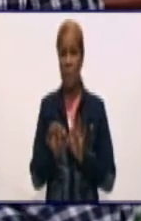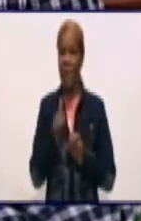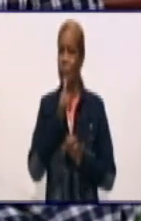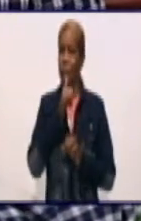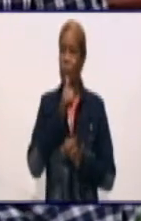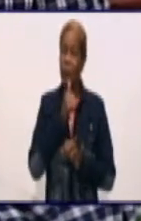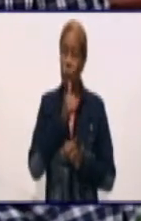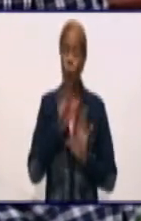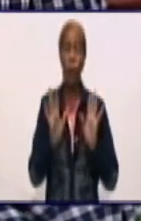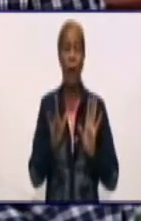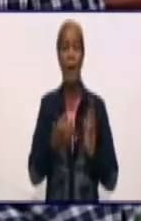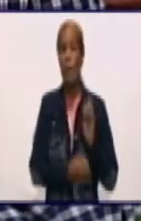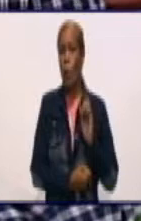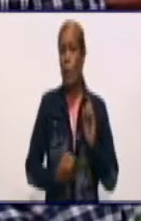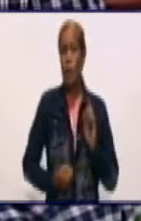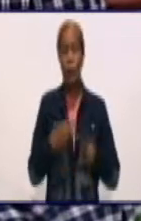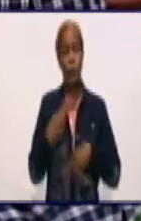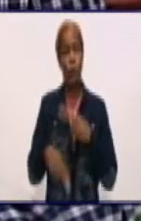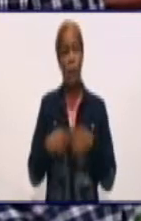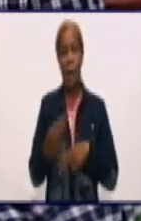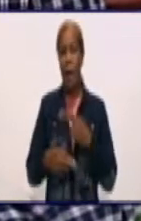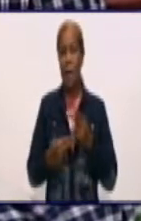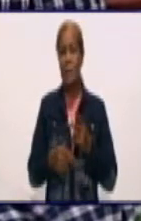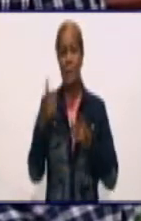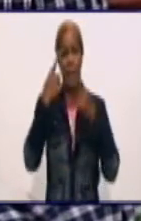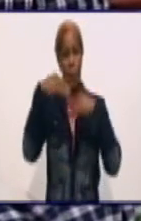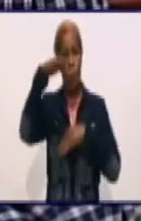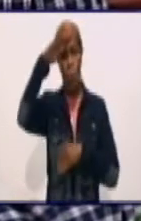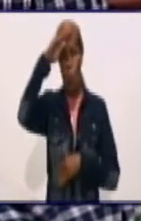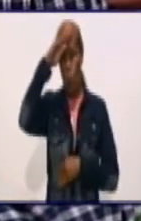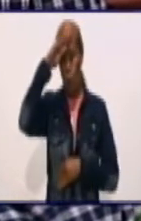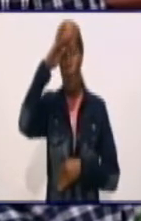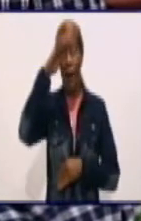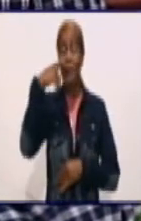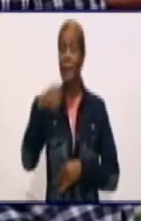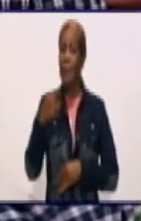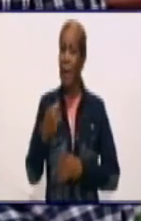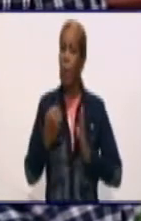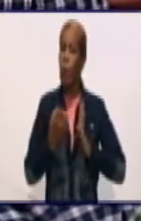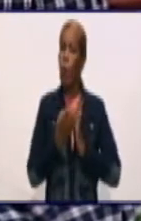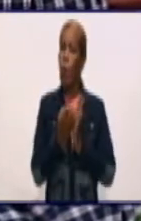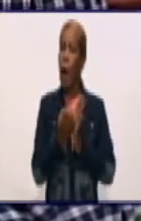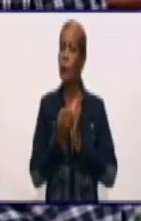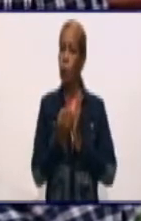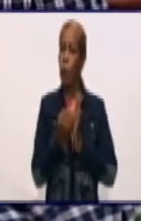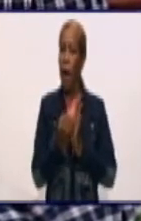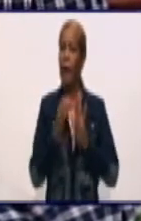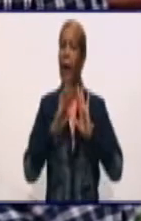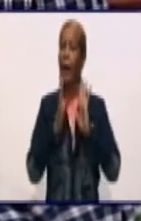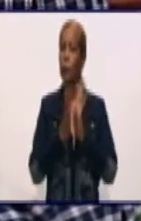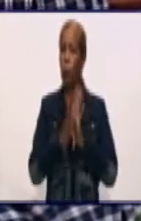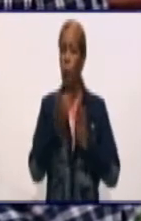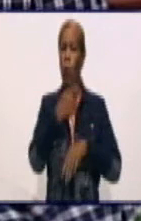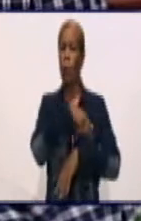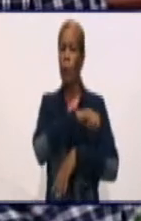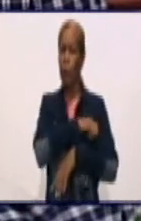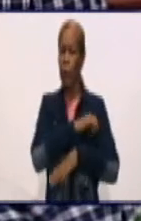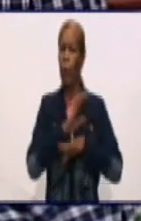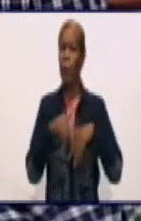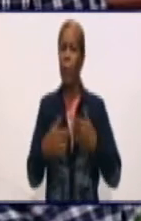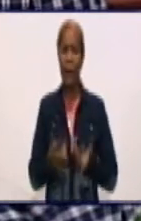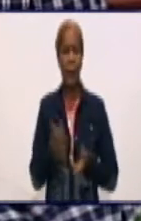país son inmensos. Y nosotros tenemos que colaborar con ellos para evitar que la COVID siga cobrando